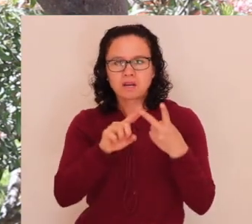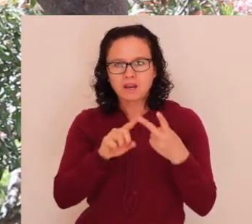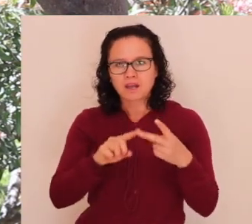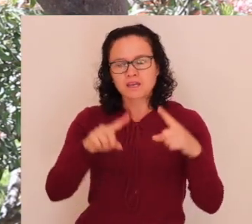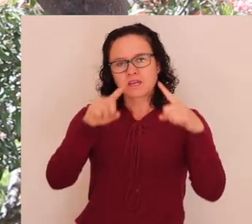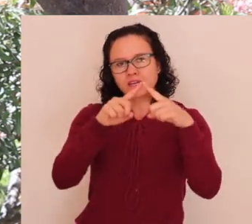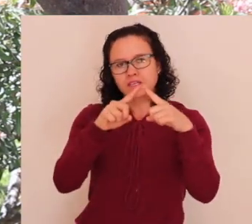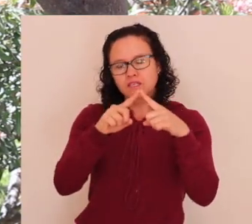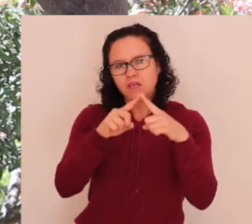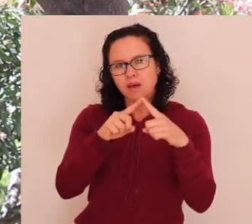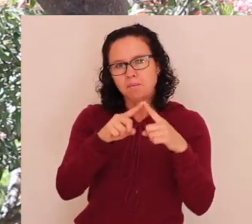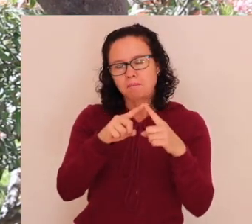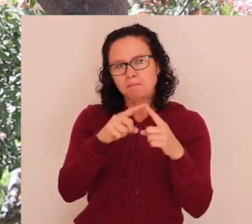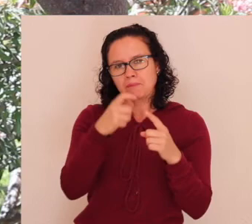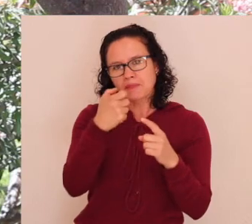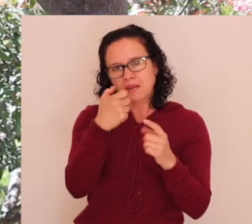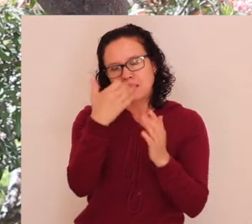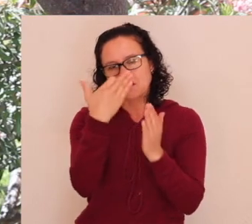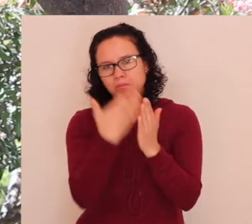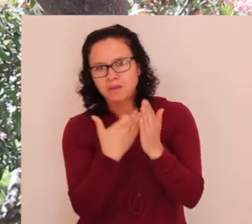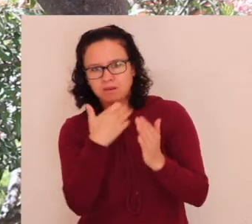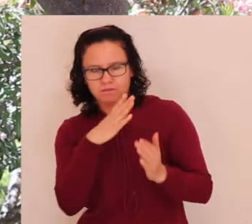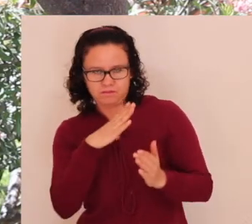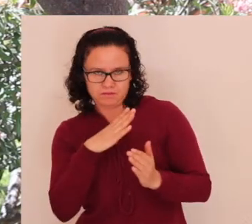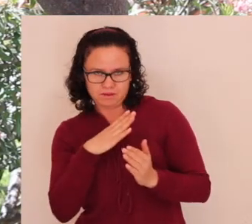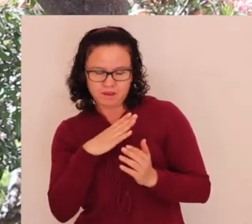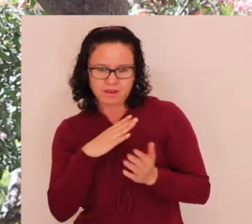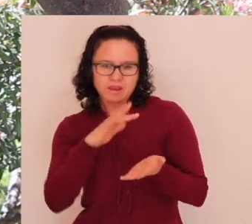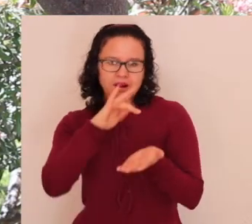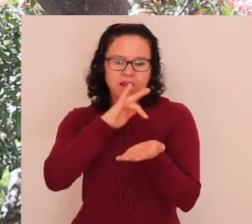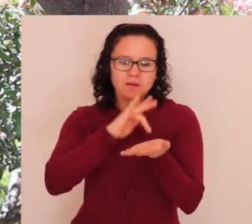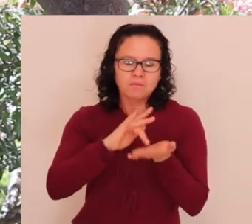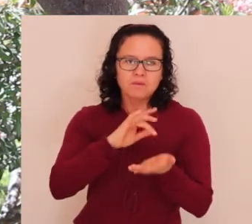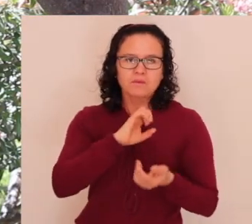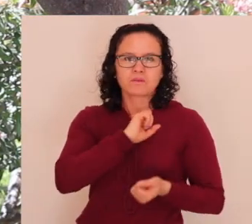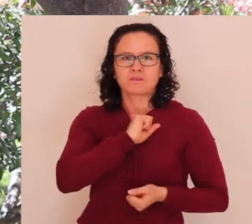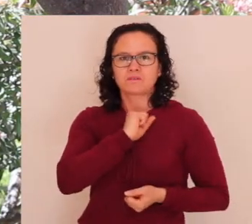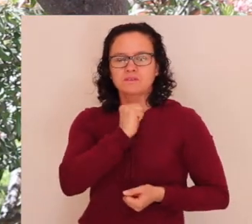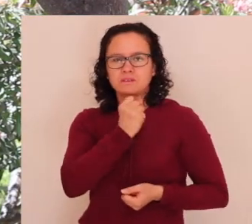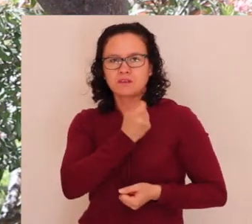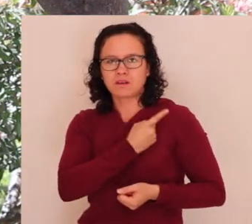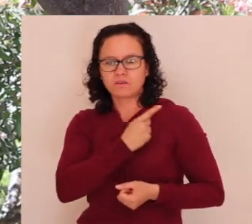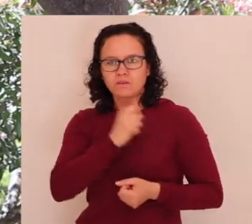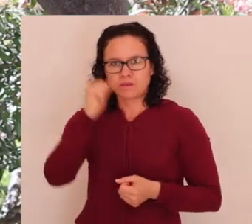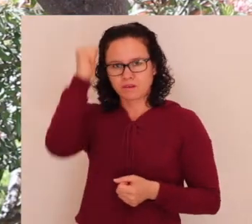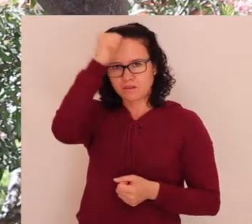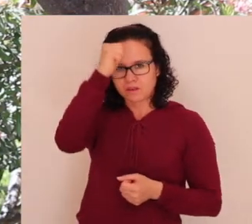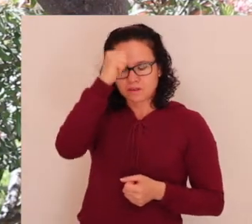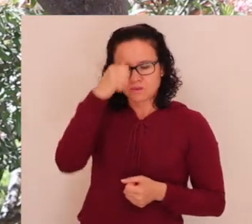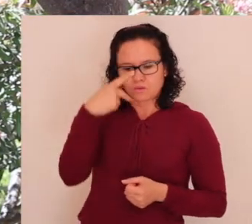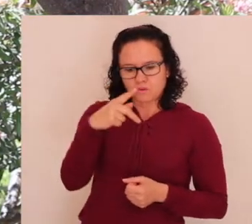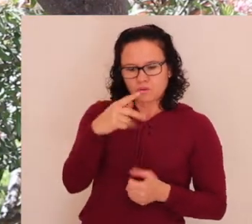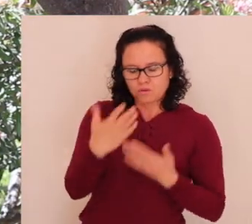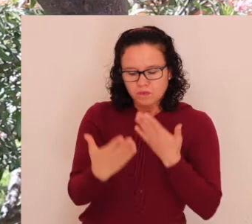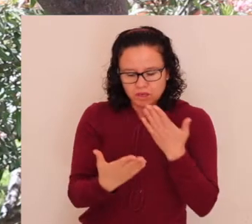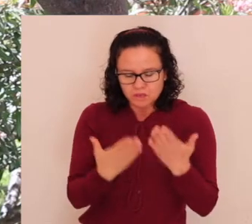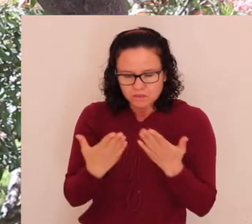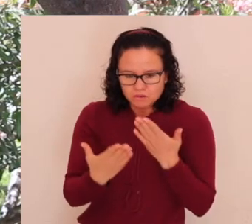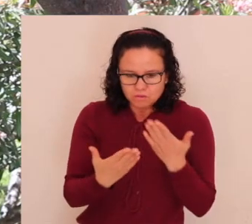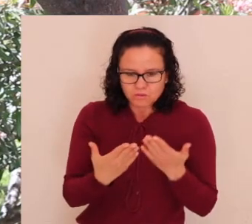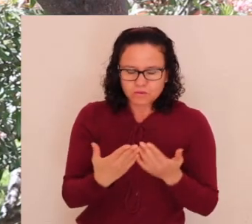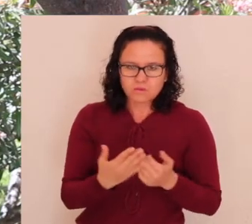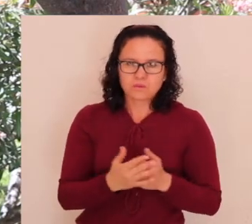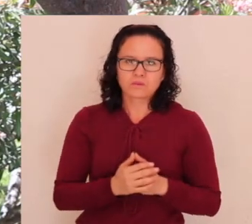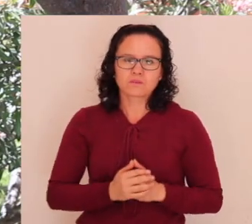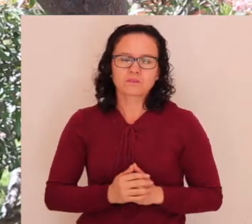parroquias que menos posibilidades económicas tienen, el apoyo a la salud sacerdotal, a su estudio, a sus